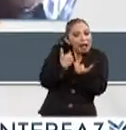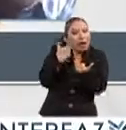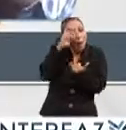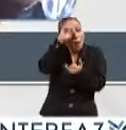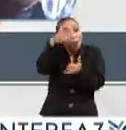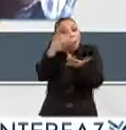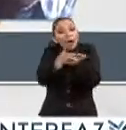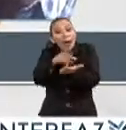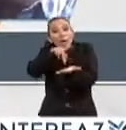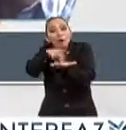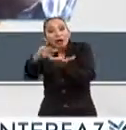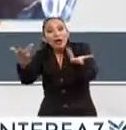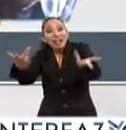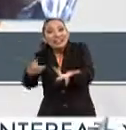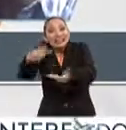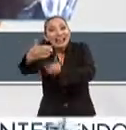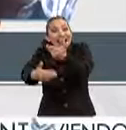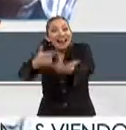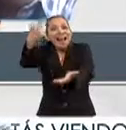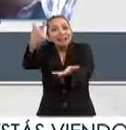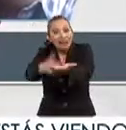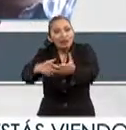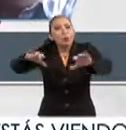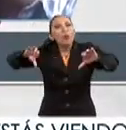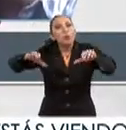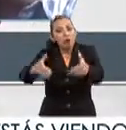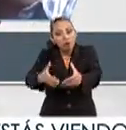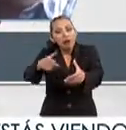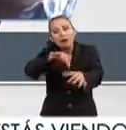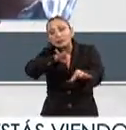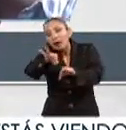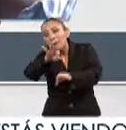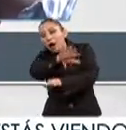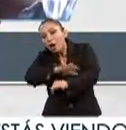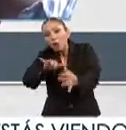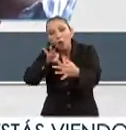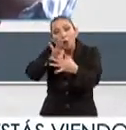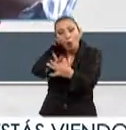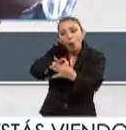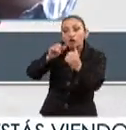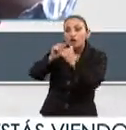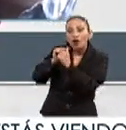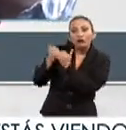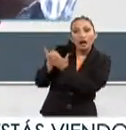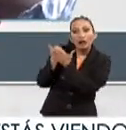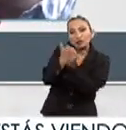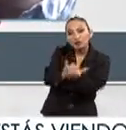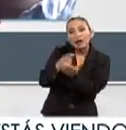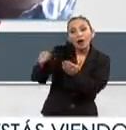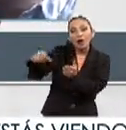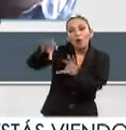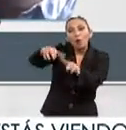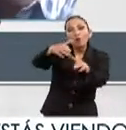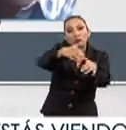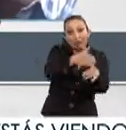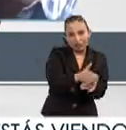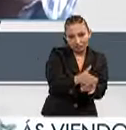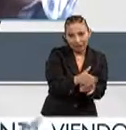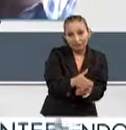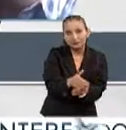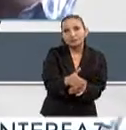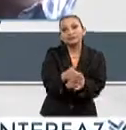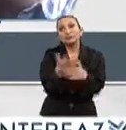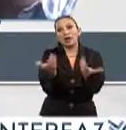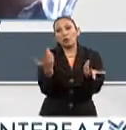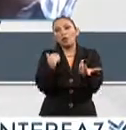proponer proyectos y desarrollar proyectos en trabajo en vinculación y en colaboración con las comunidades es